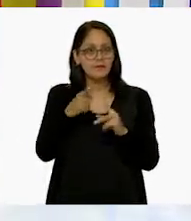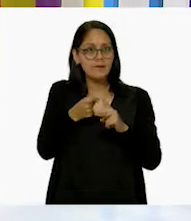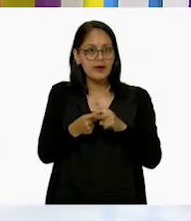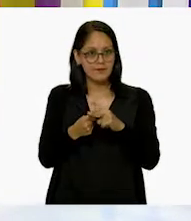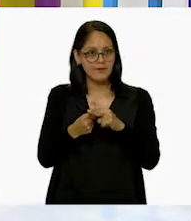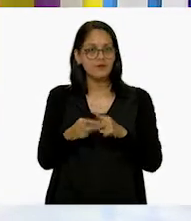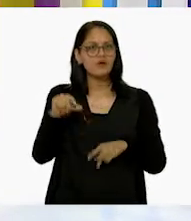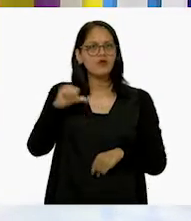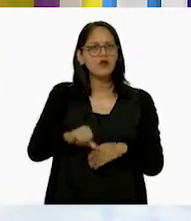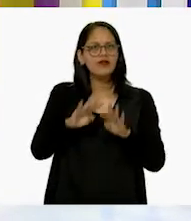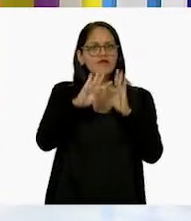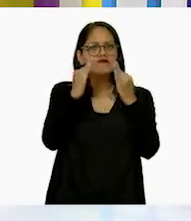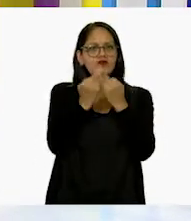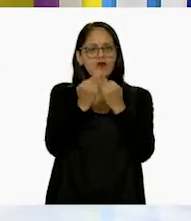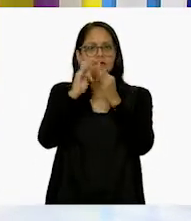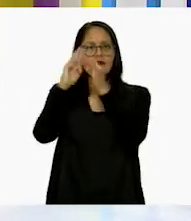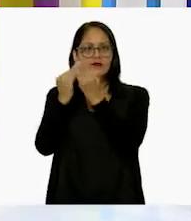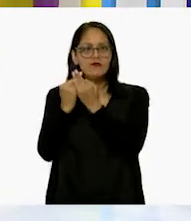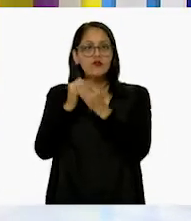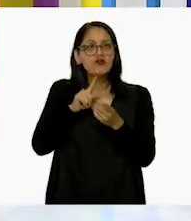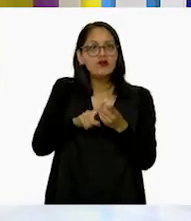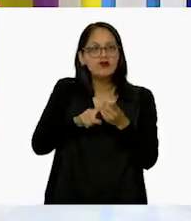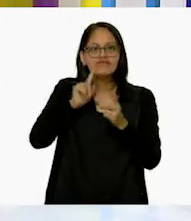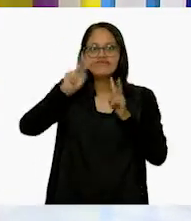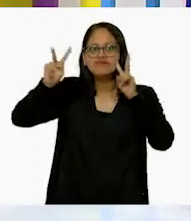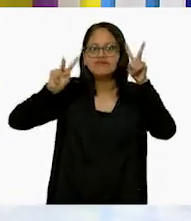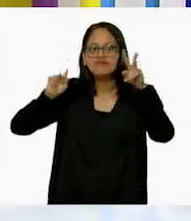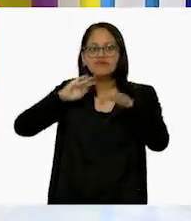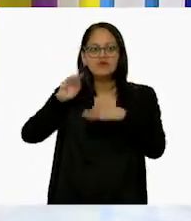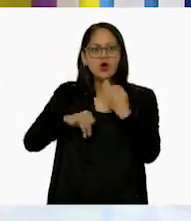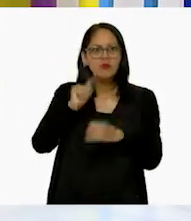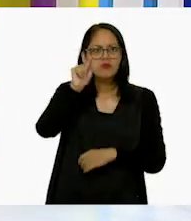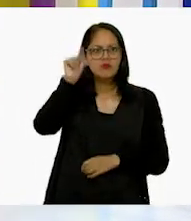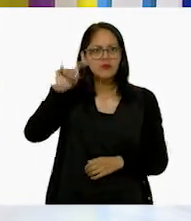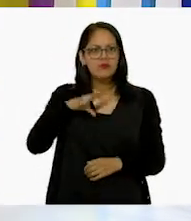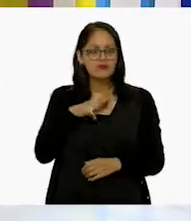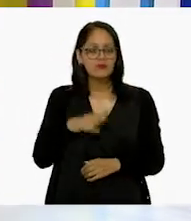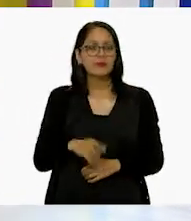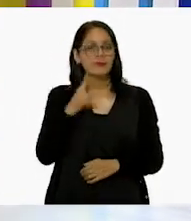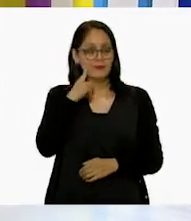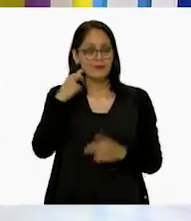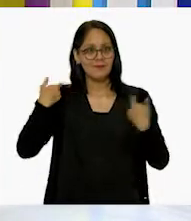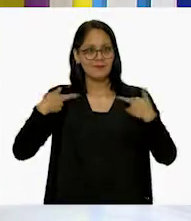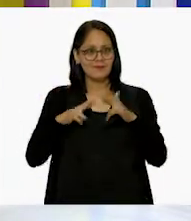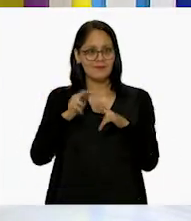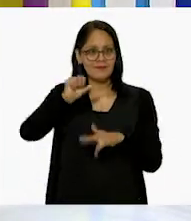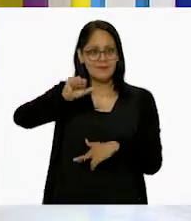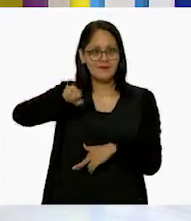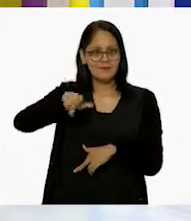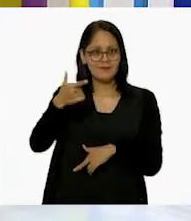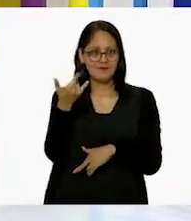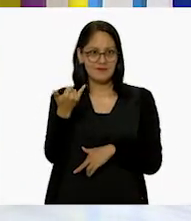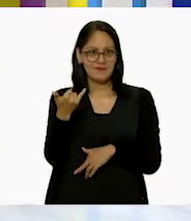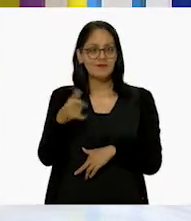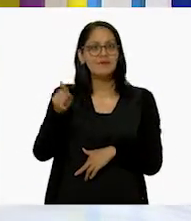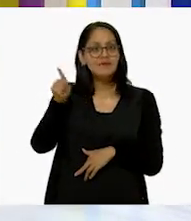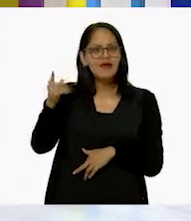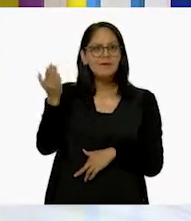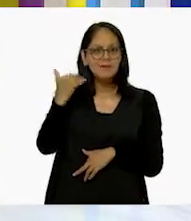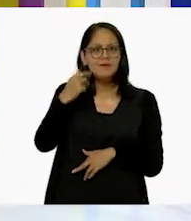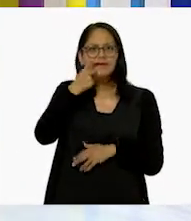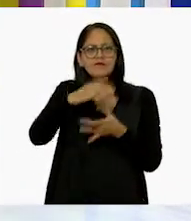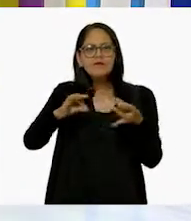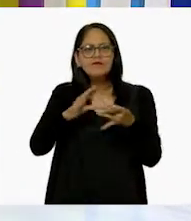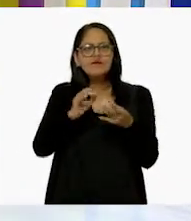día de hoy es las figuras geométricas están en todas partes. Y para eso quisiera invitar a la maestra Angie para que ella nos explique dónde están las figuras